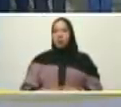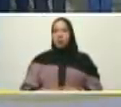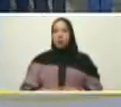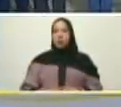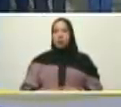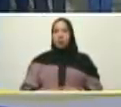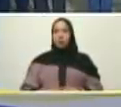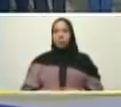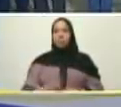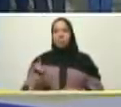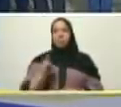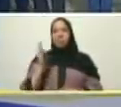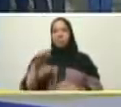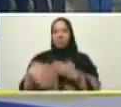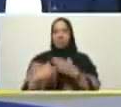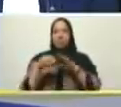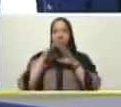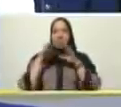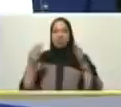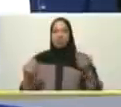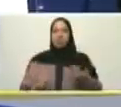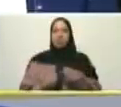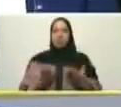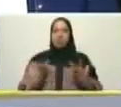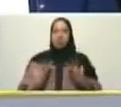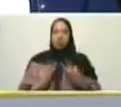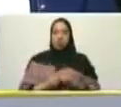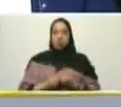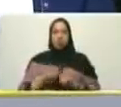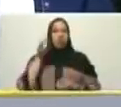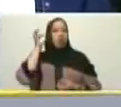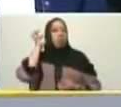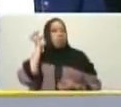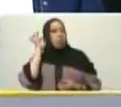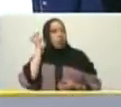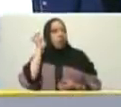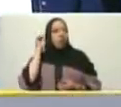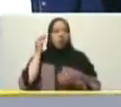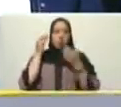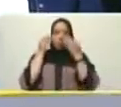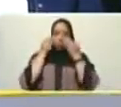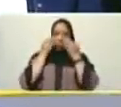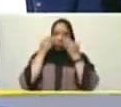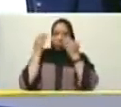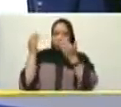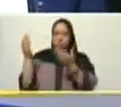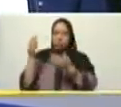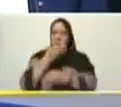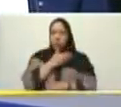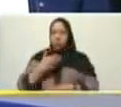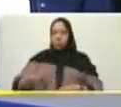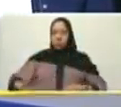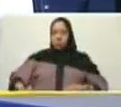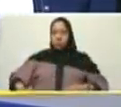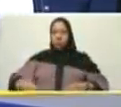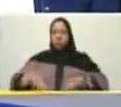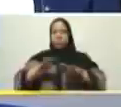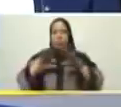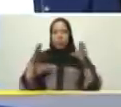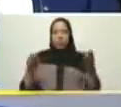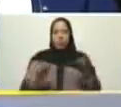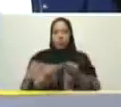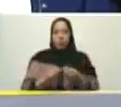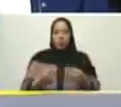para el mundo con la compañera Carolis Pérez presidenta del Instituto Nacional de Tierra Urbana